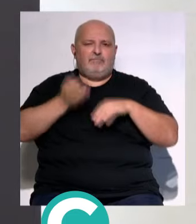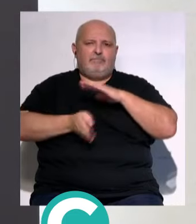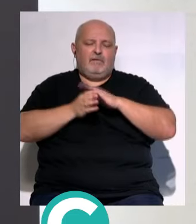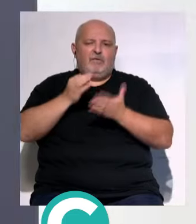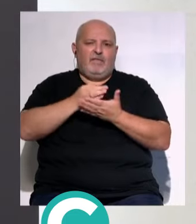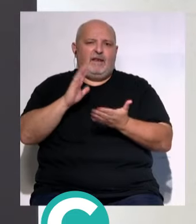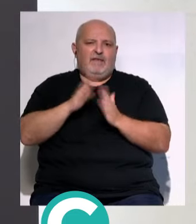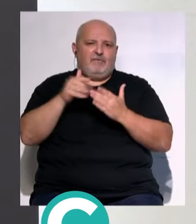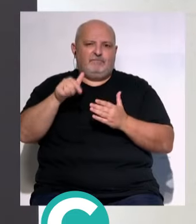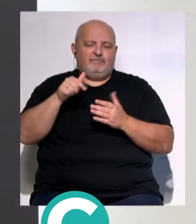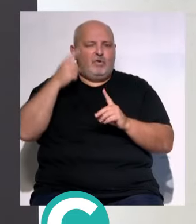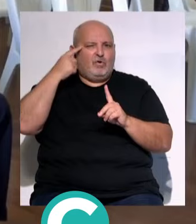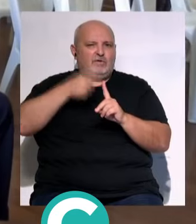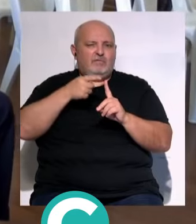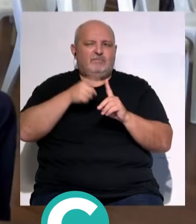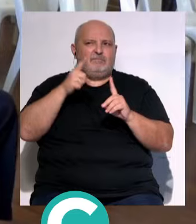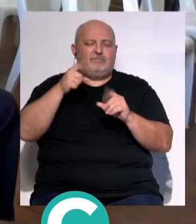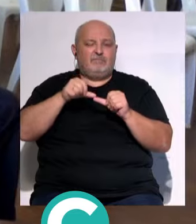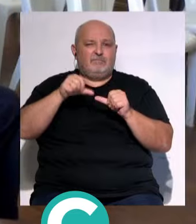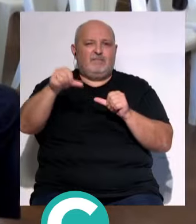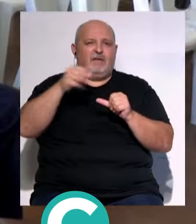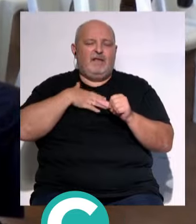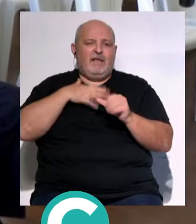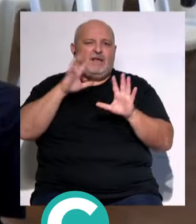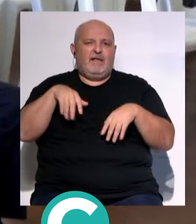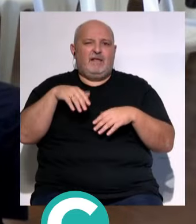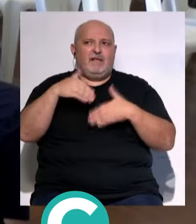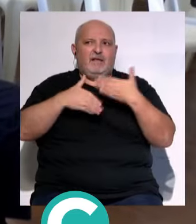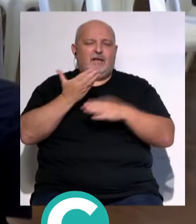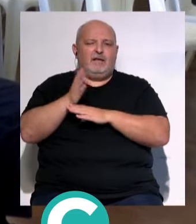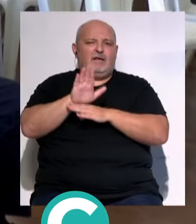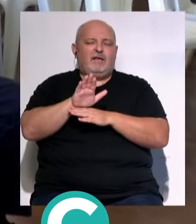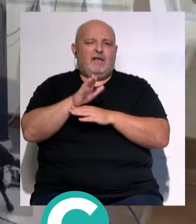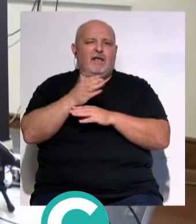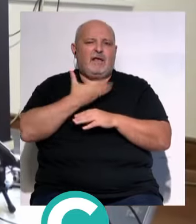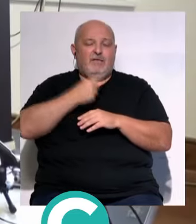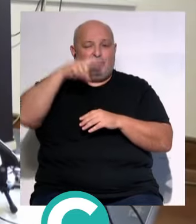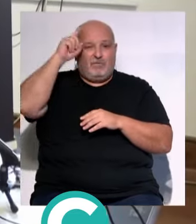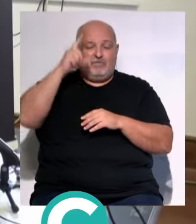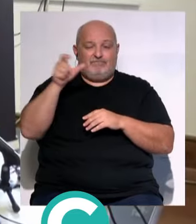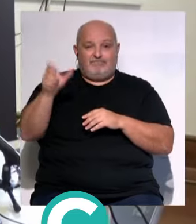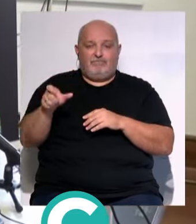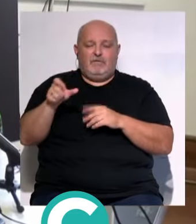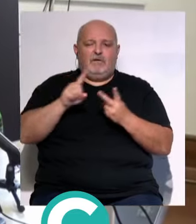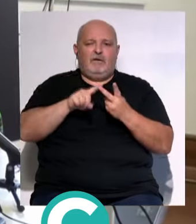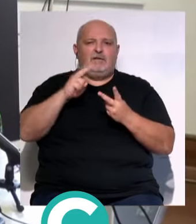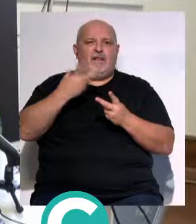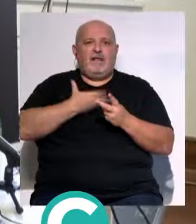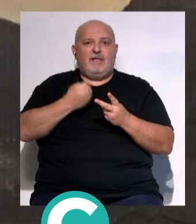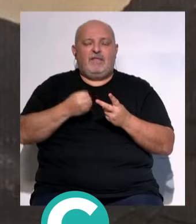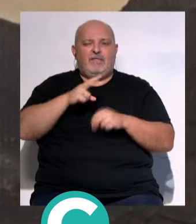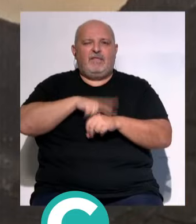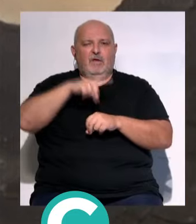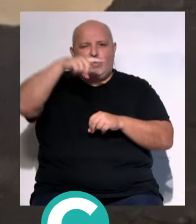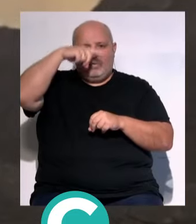ciudad del libro... ...un objetivo que se ha marcado el ayuntamiento de Cádiz... ...y que ha sido presentado por el alcalde Bruno García... ...y por la teniente de alcalde